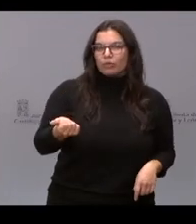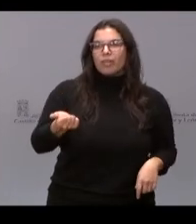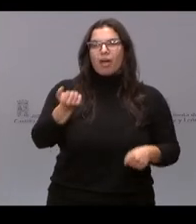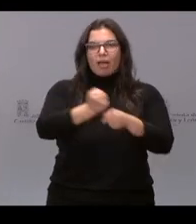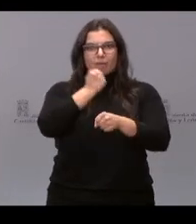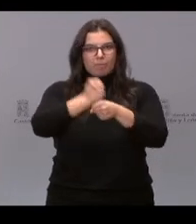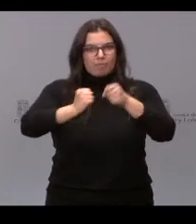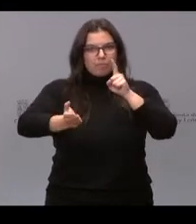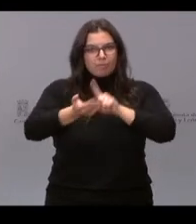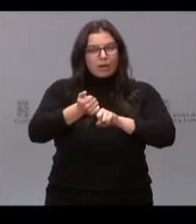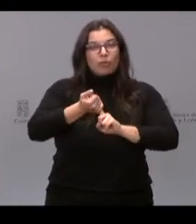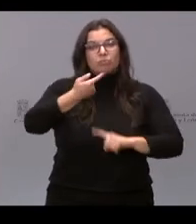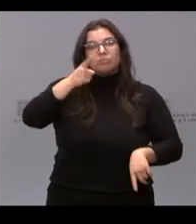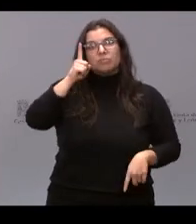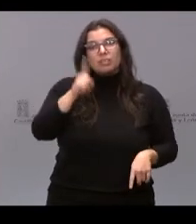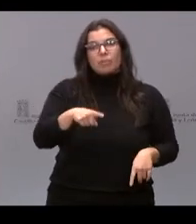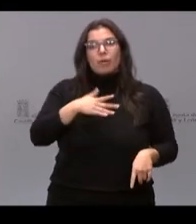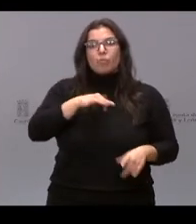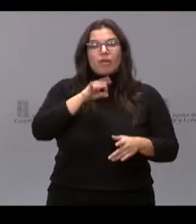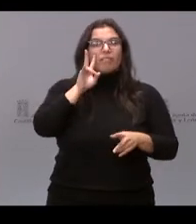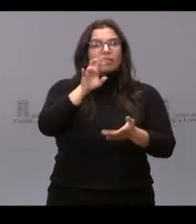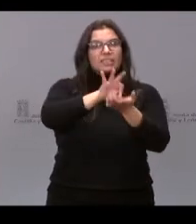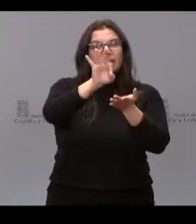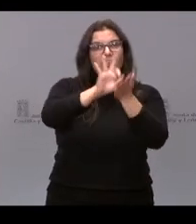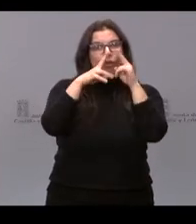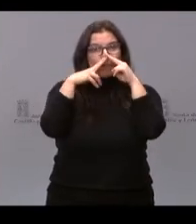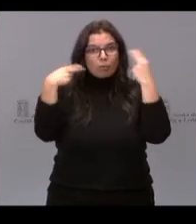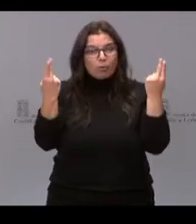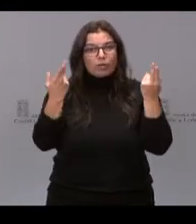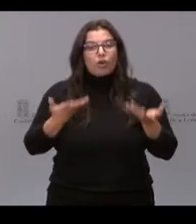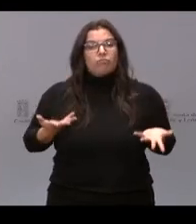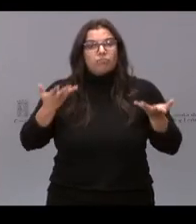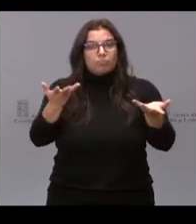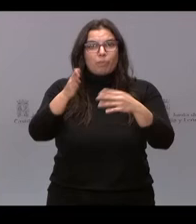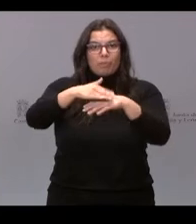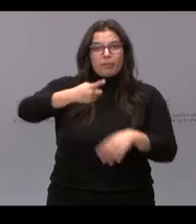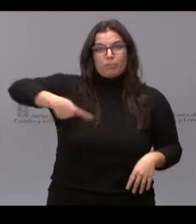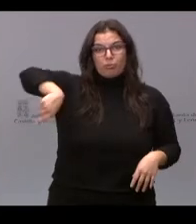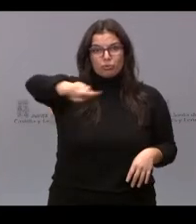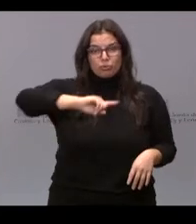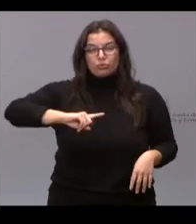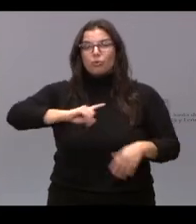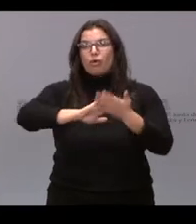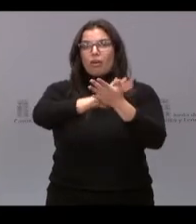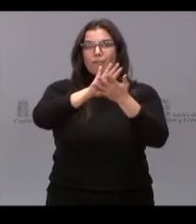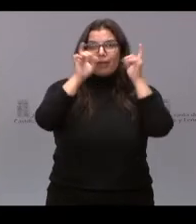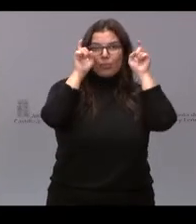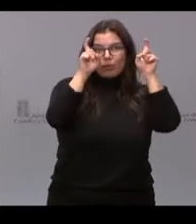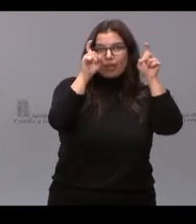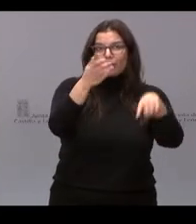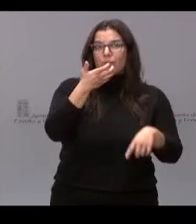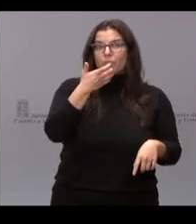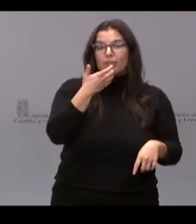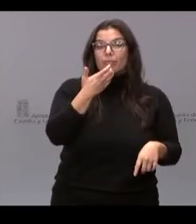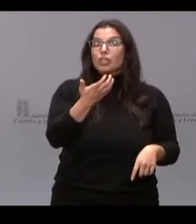empleo, sino también que haya servicios públicos a vuestra disposición. He hablado de la educación. Donde